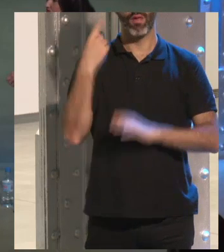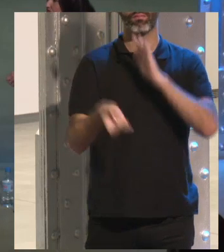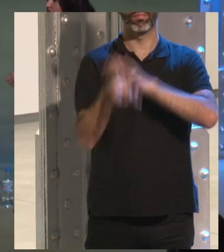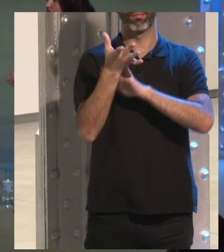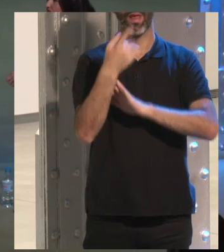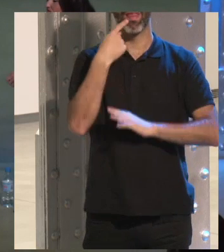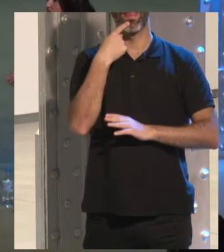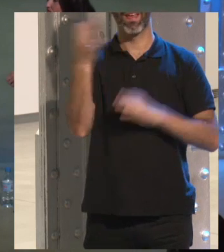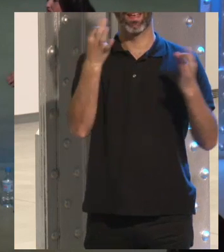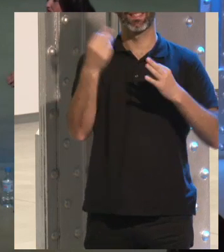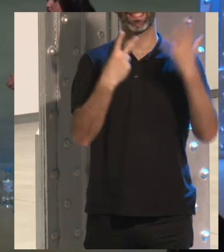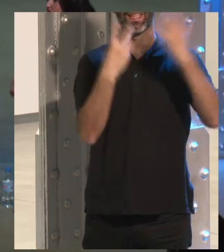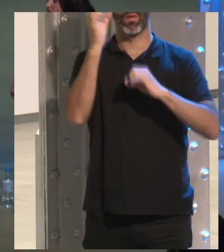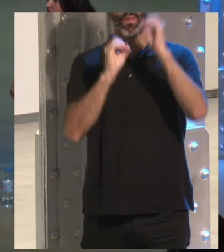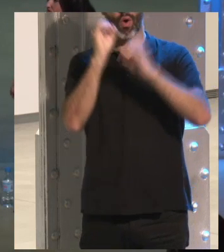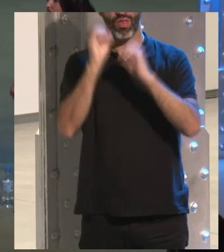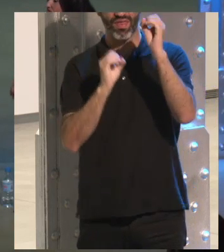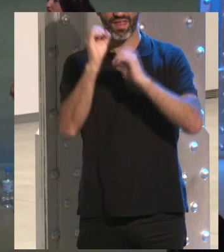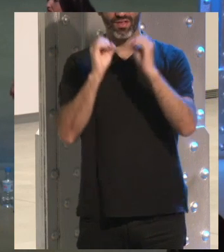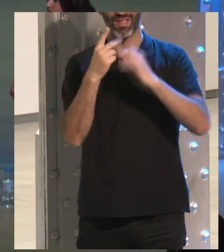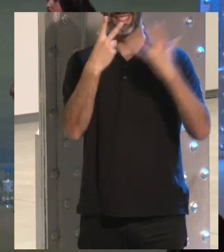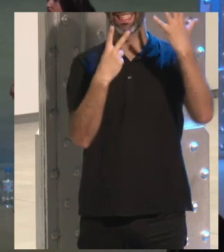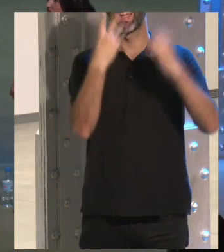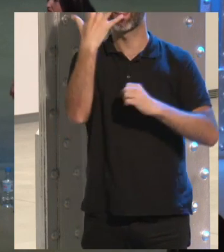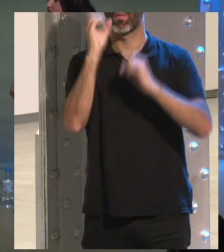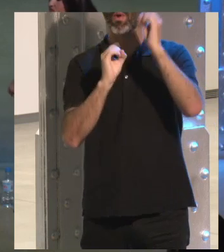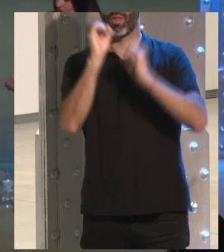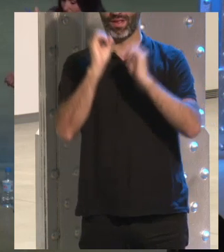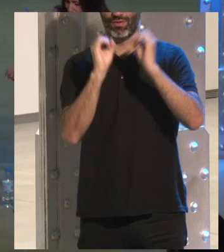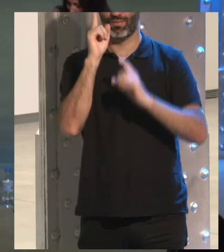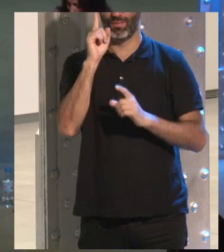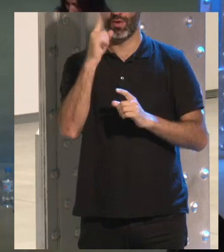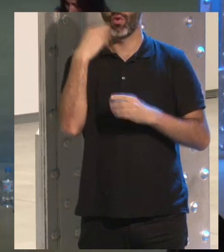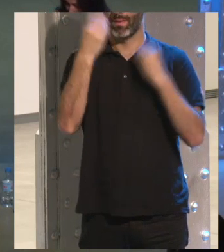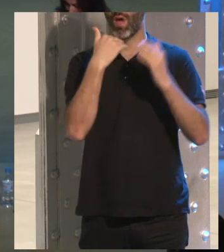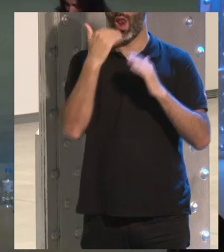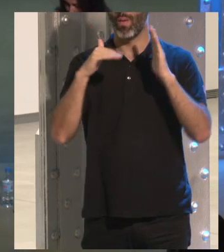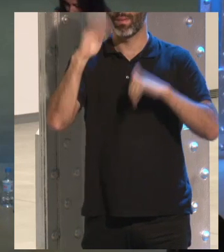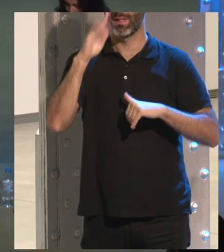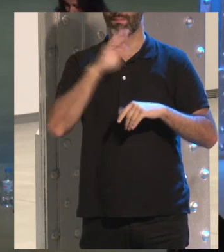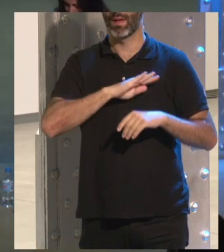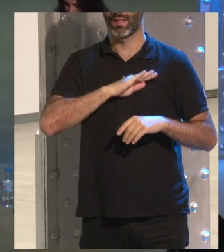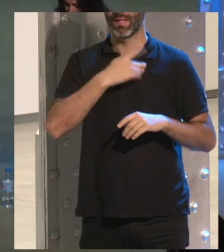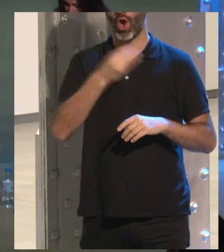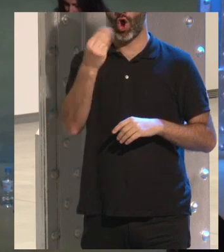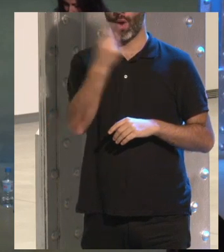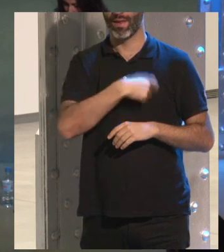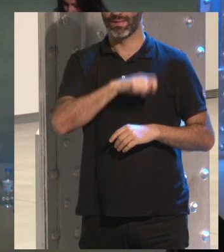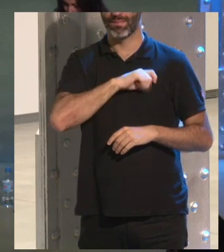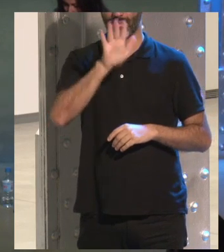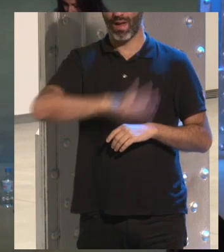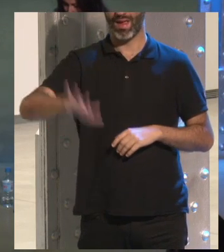decía que el 75% 75% yo creo que es muy elevado de los jóvenes de este país querían ser o